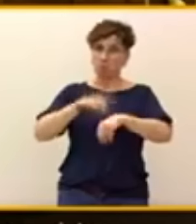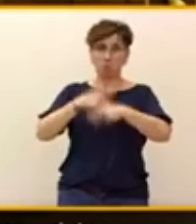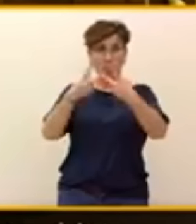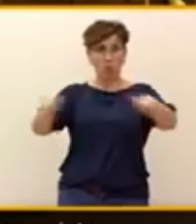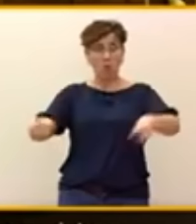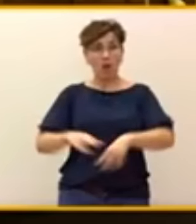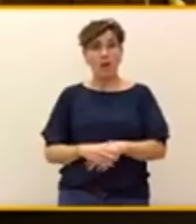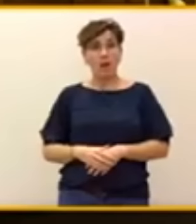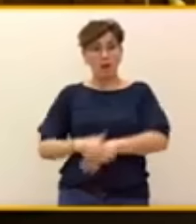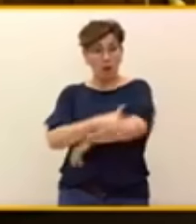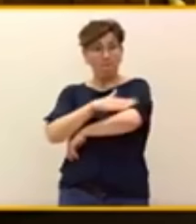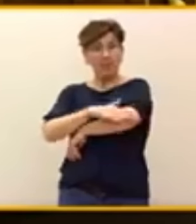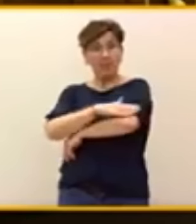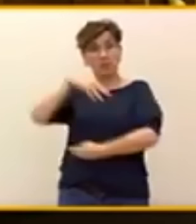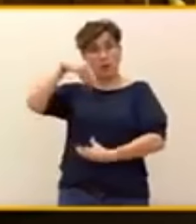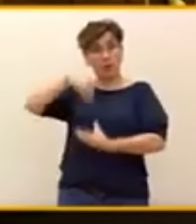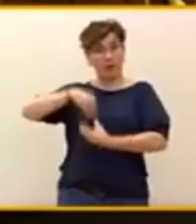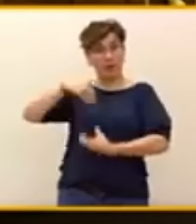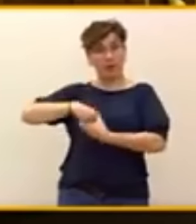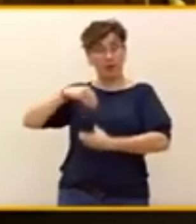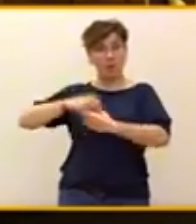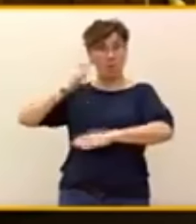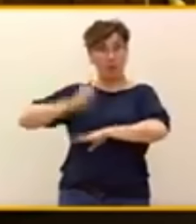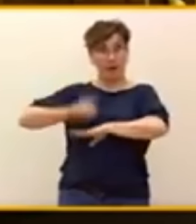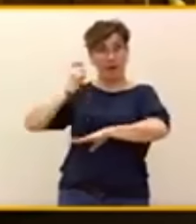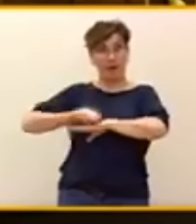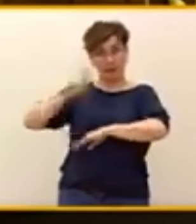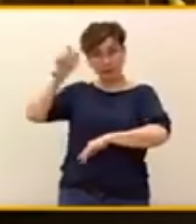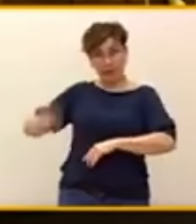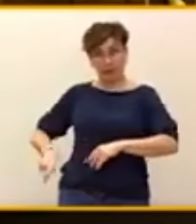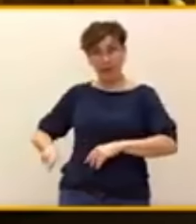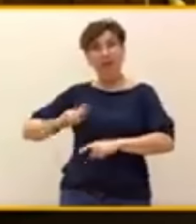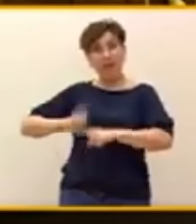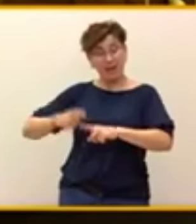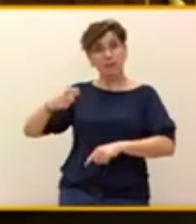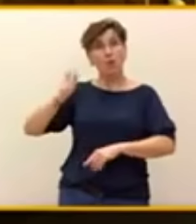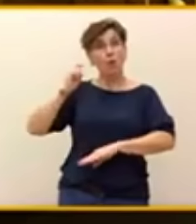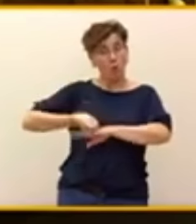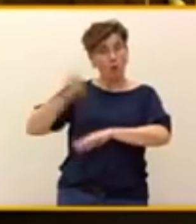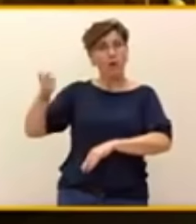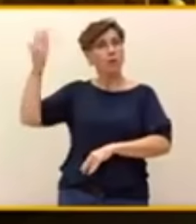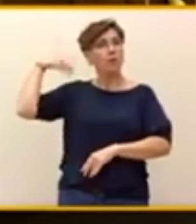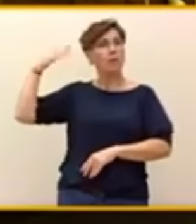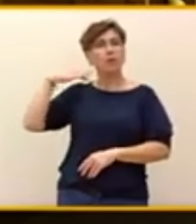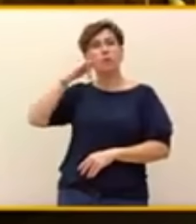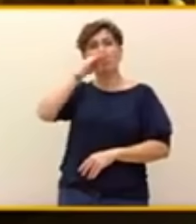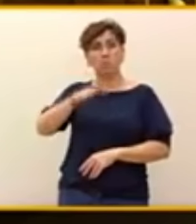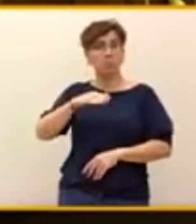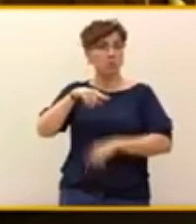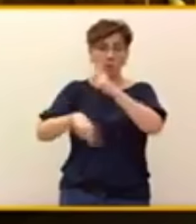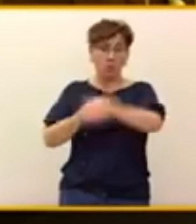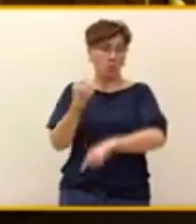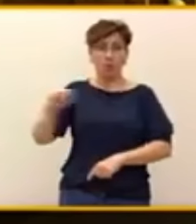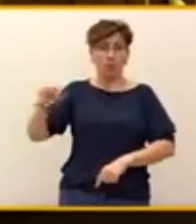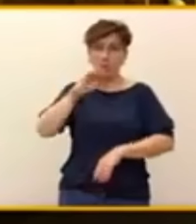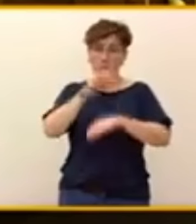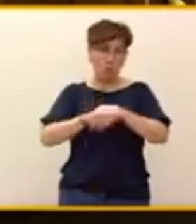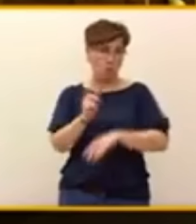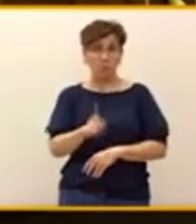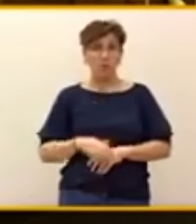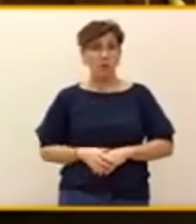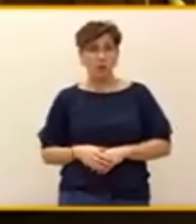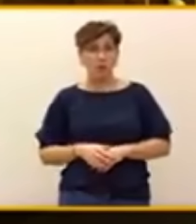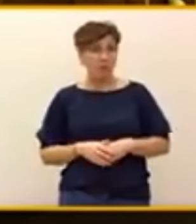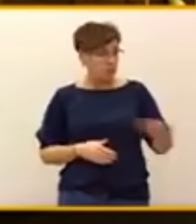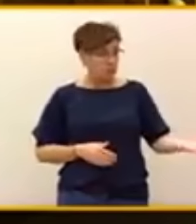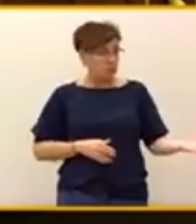ministro despreciado, lo prometió en su día y lo incumplió. Señor Sánchez, ¿va usted a proponer sanciones similares en la ley